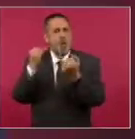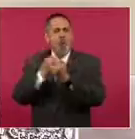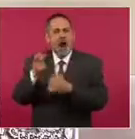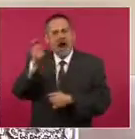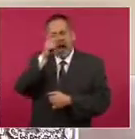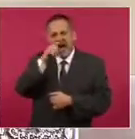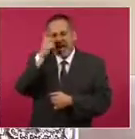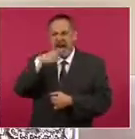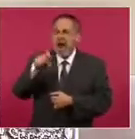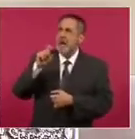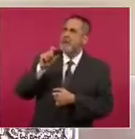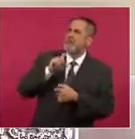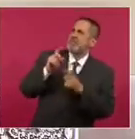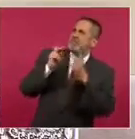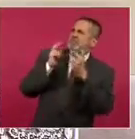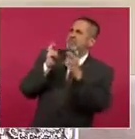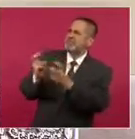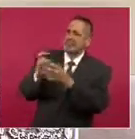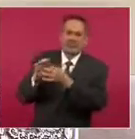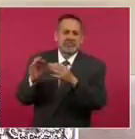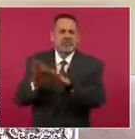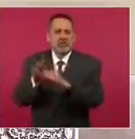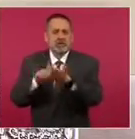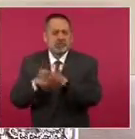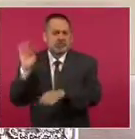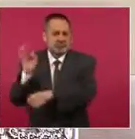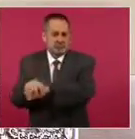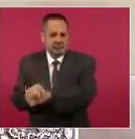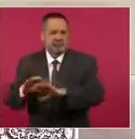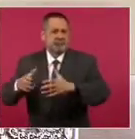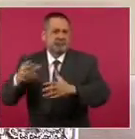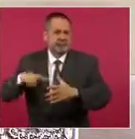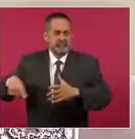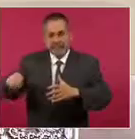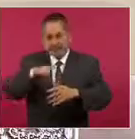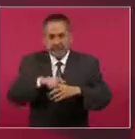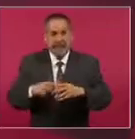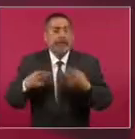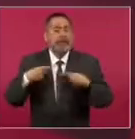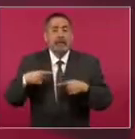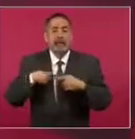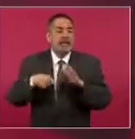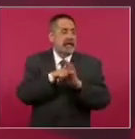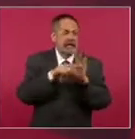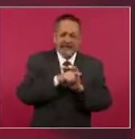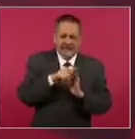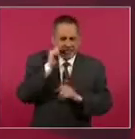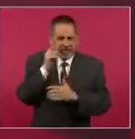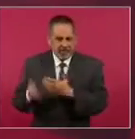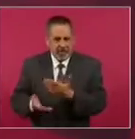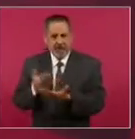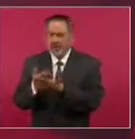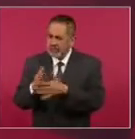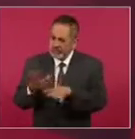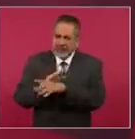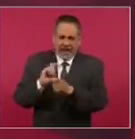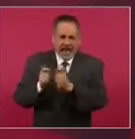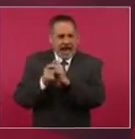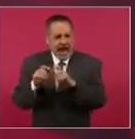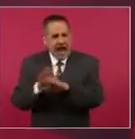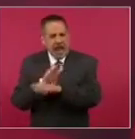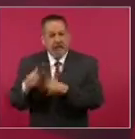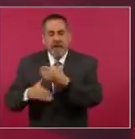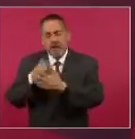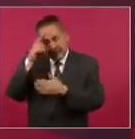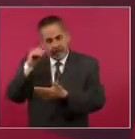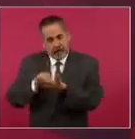e identifica ese mito de renovación que ante un escenario adverso plantea la necesidad de transformarse, pero no sólo para